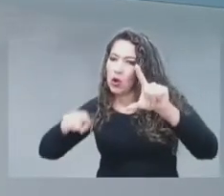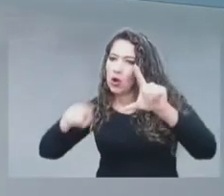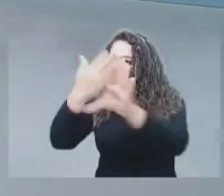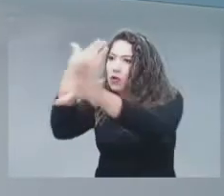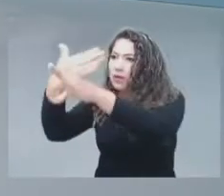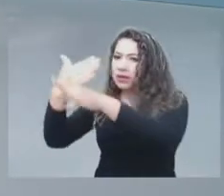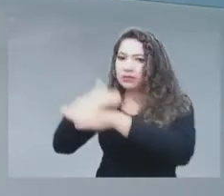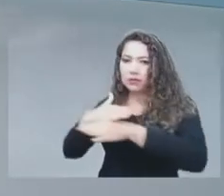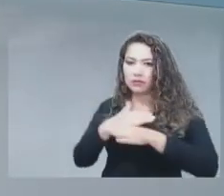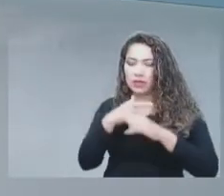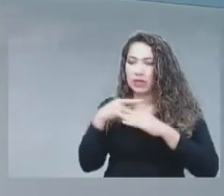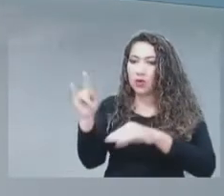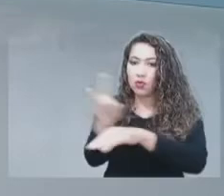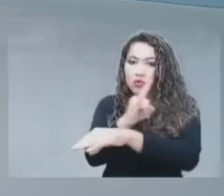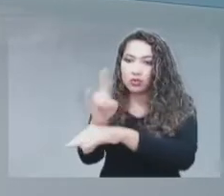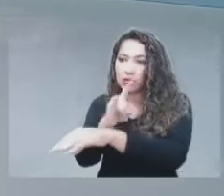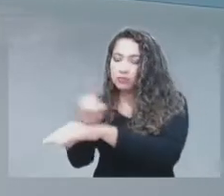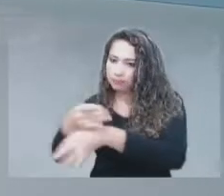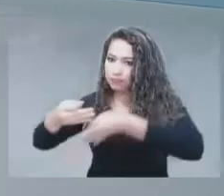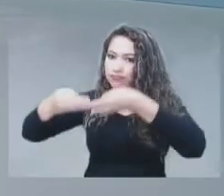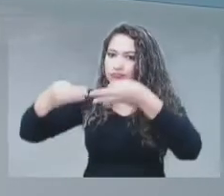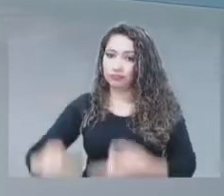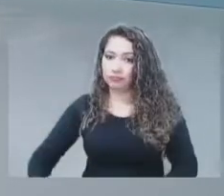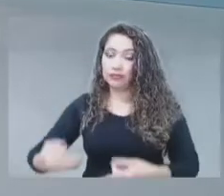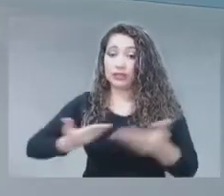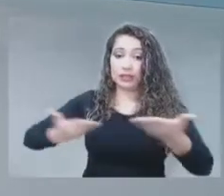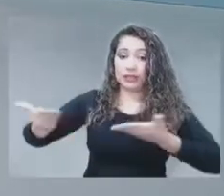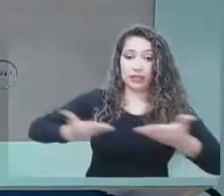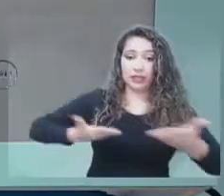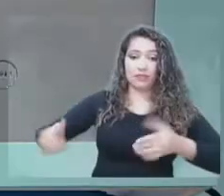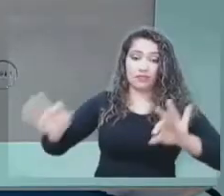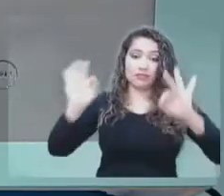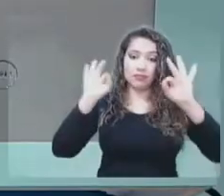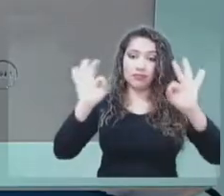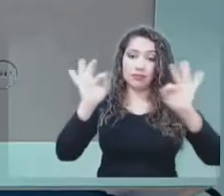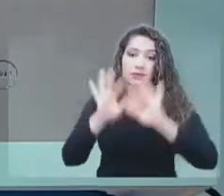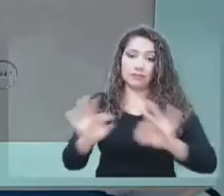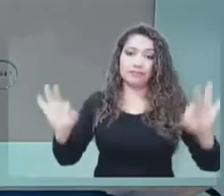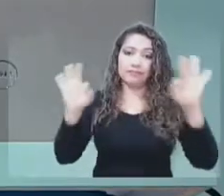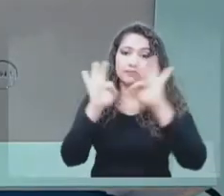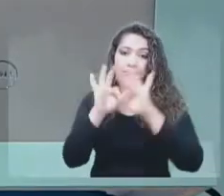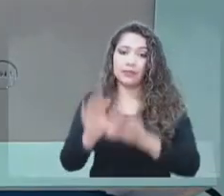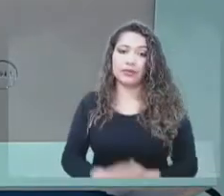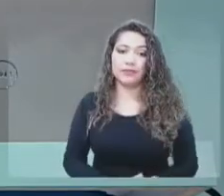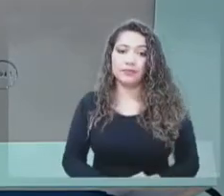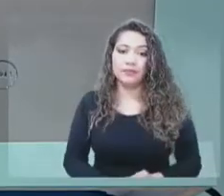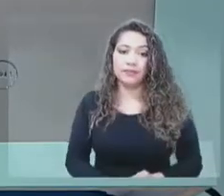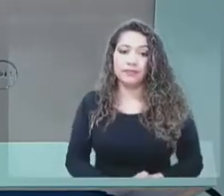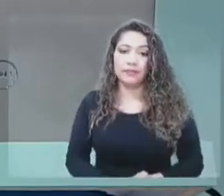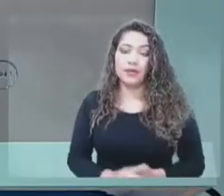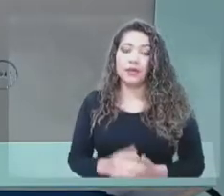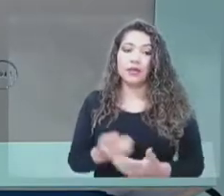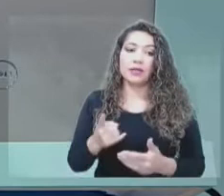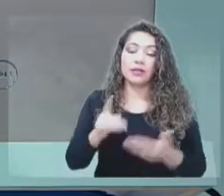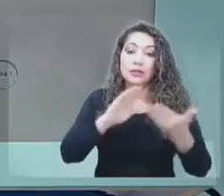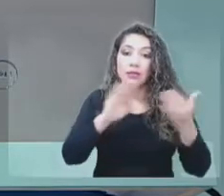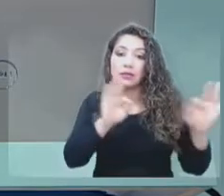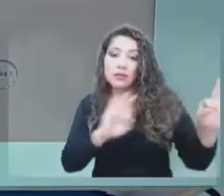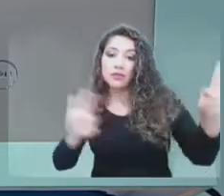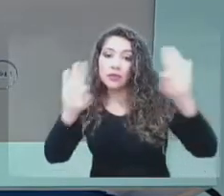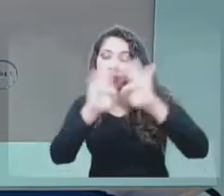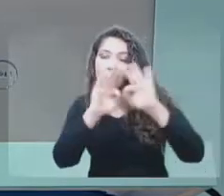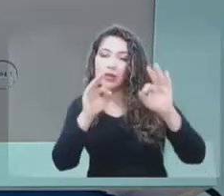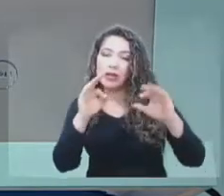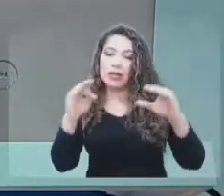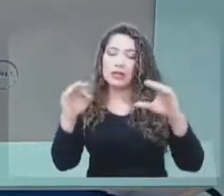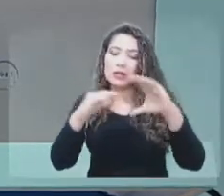hay que garantizar la calidad de los servicios. ¿Eso qué significa? Que la convivencia debe ser tal que no se generen interferencias entre diferentes tipos